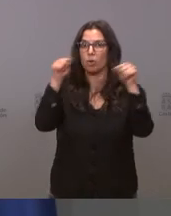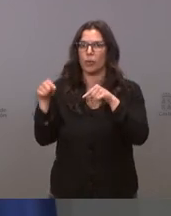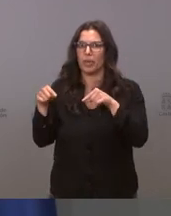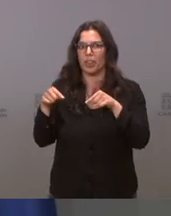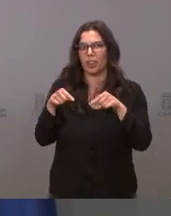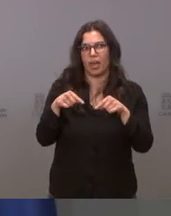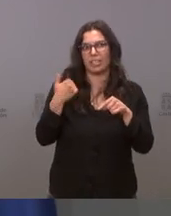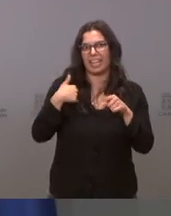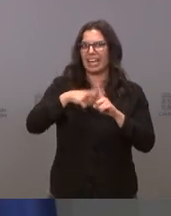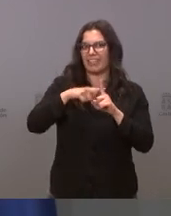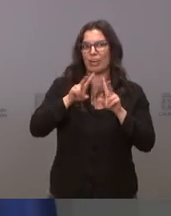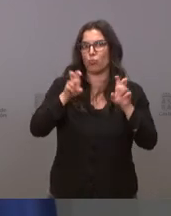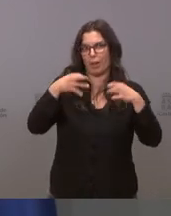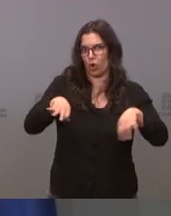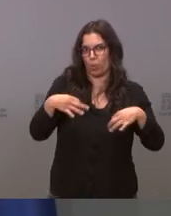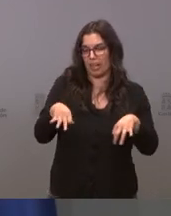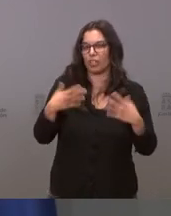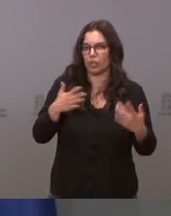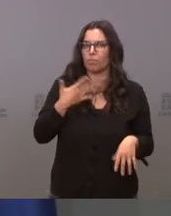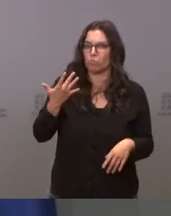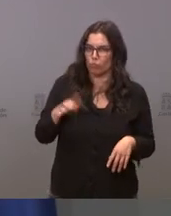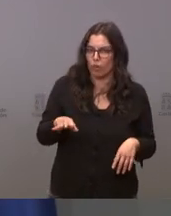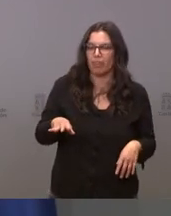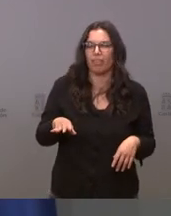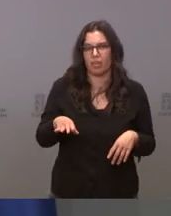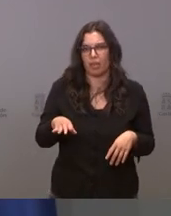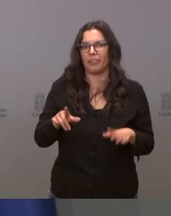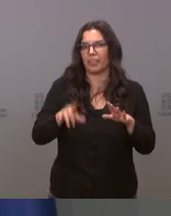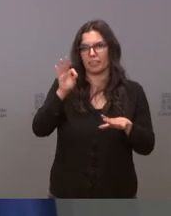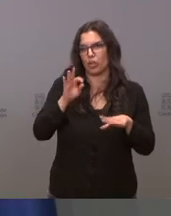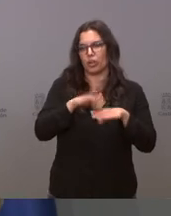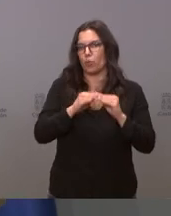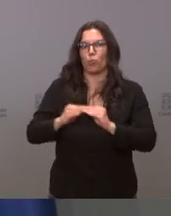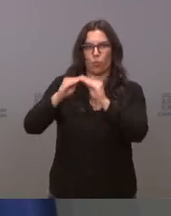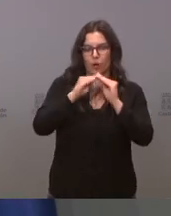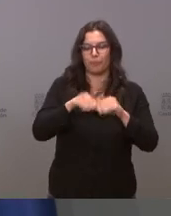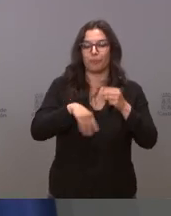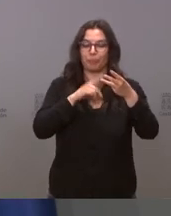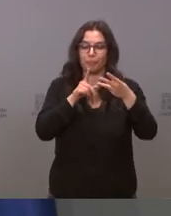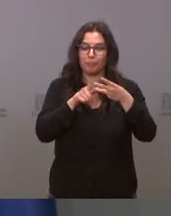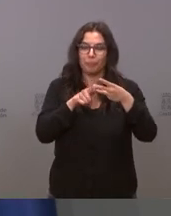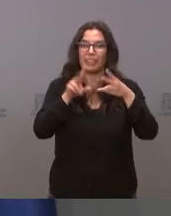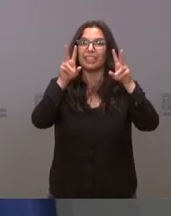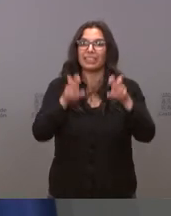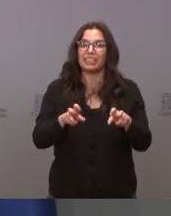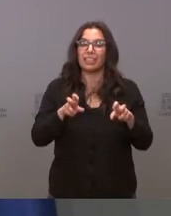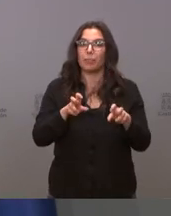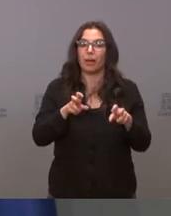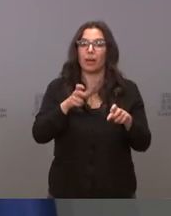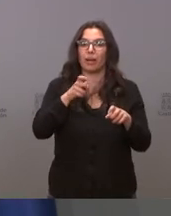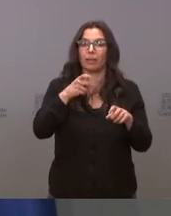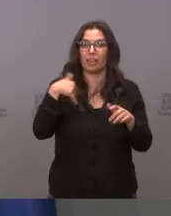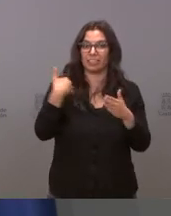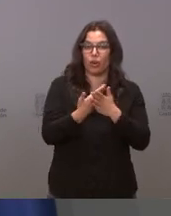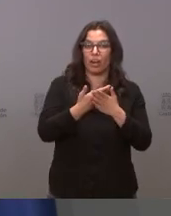normalidad entonces es muy posible que la decisión afecte a todos sobre el número de locales cerrados no se lo puedo decir en este momento no lo tengo